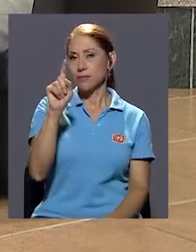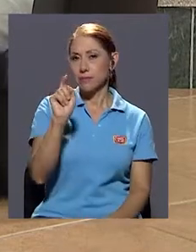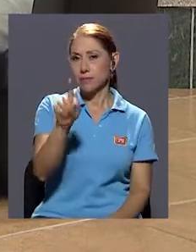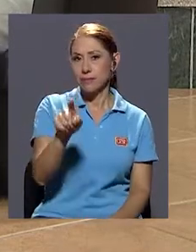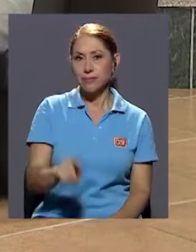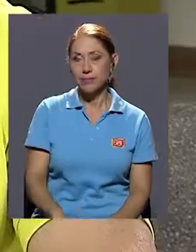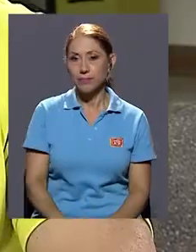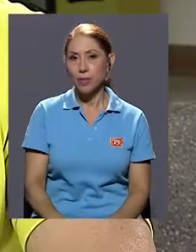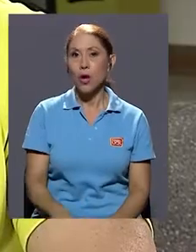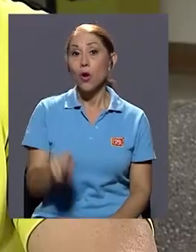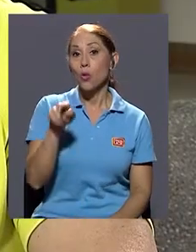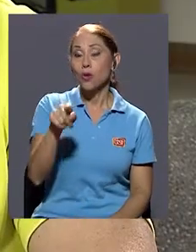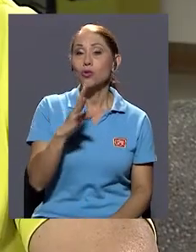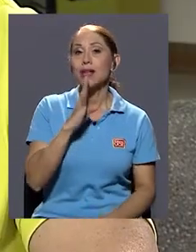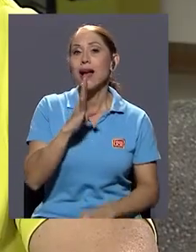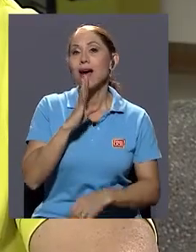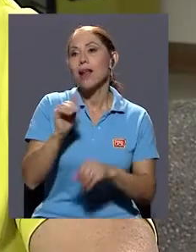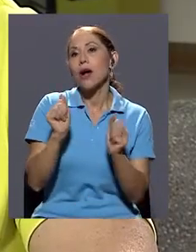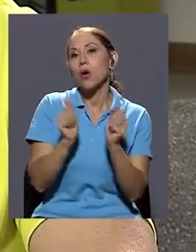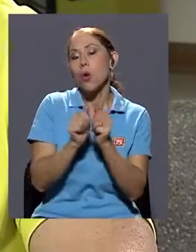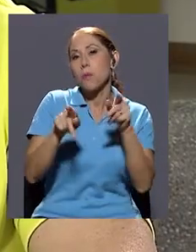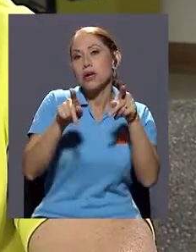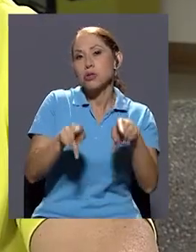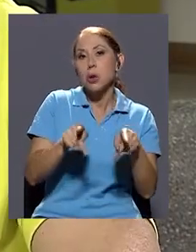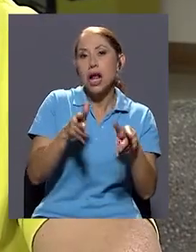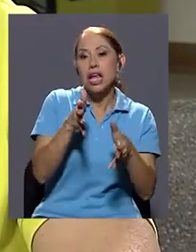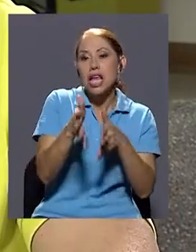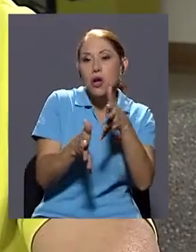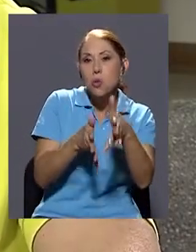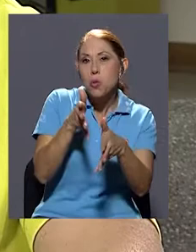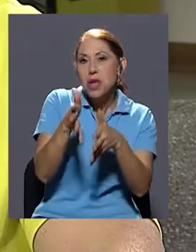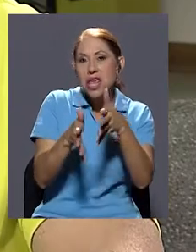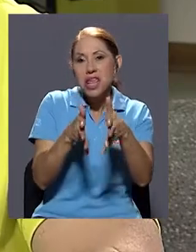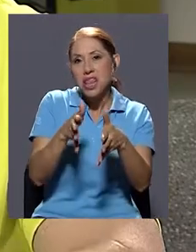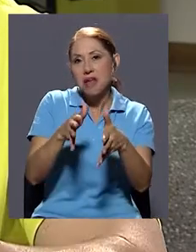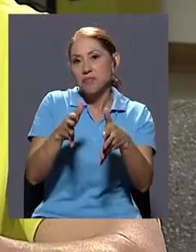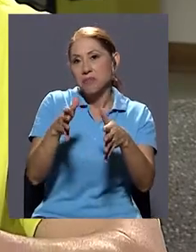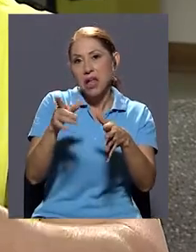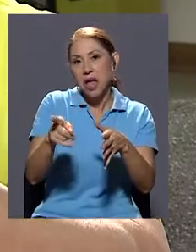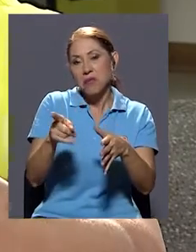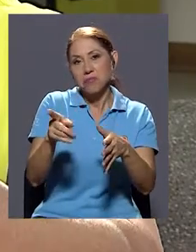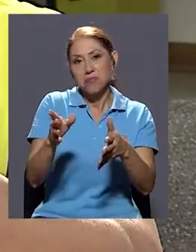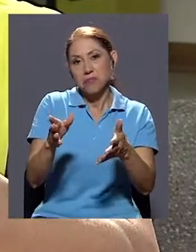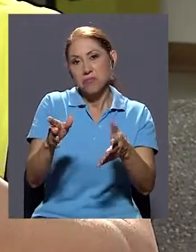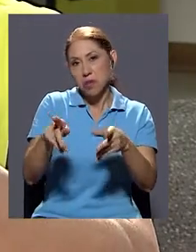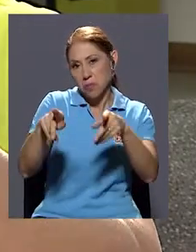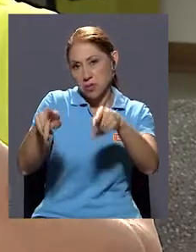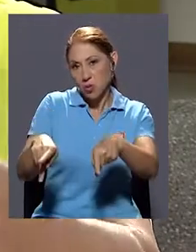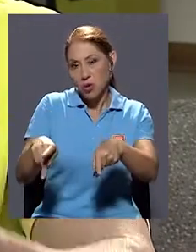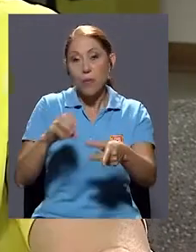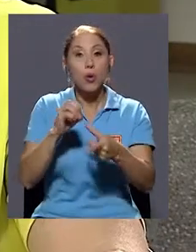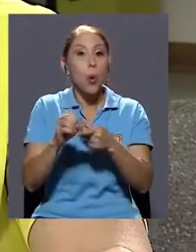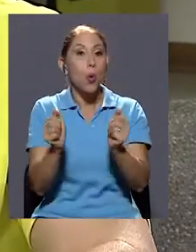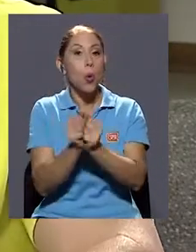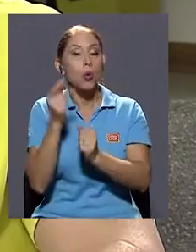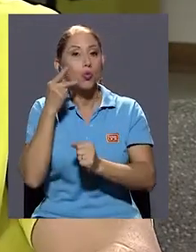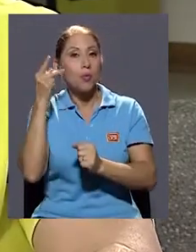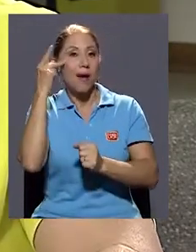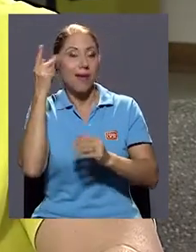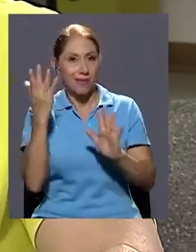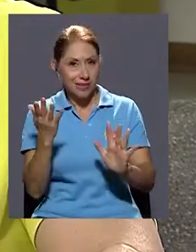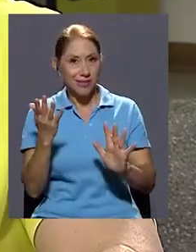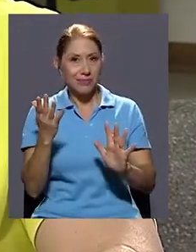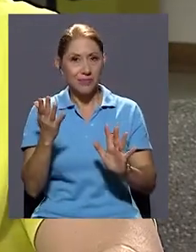pregunta. Cuando usted habla con un cuidador o con los padres o en el imaginario de las